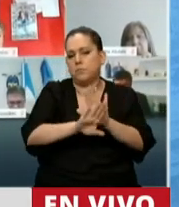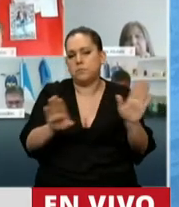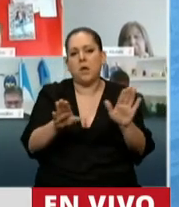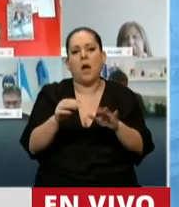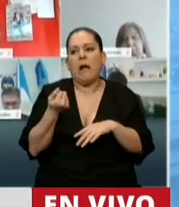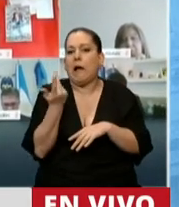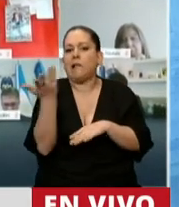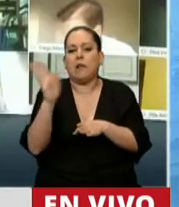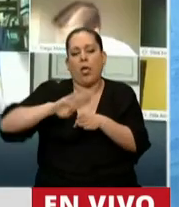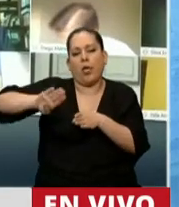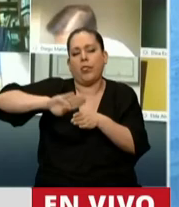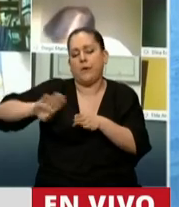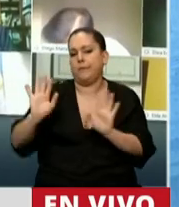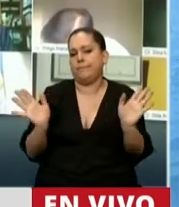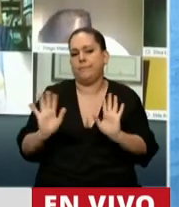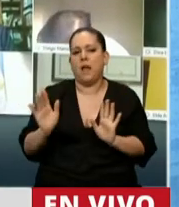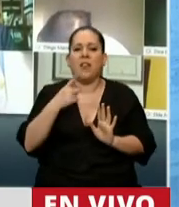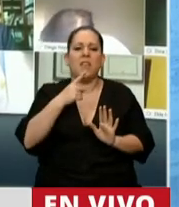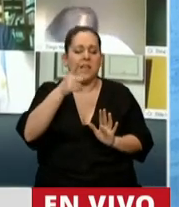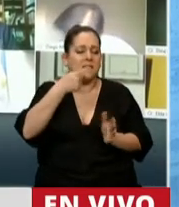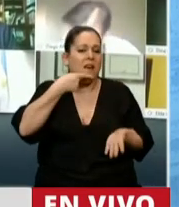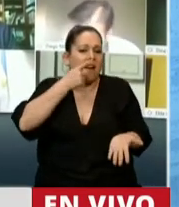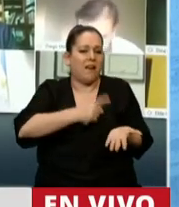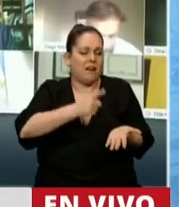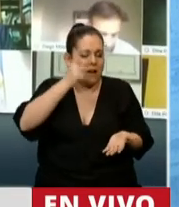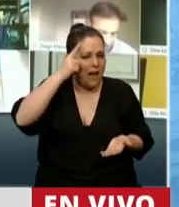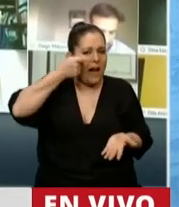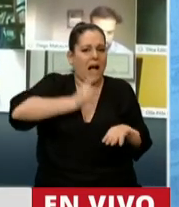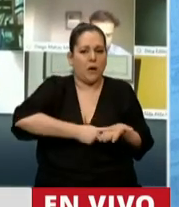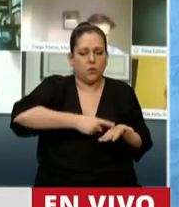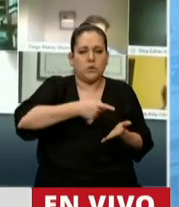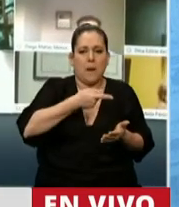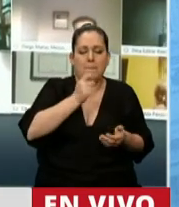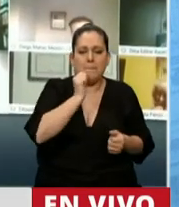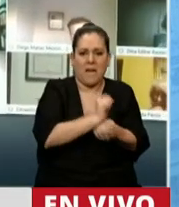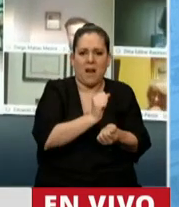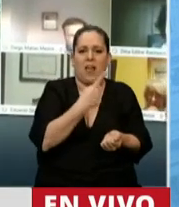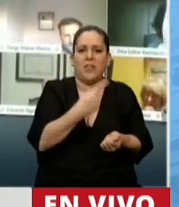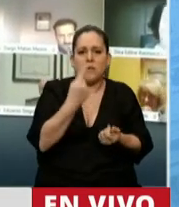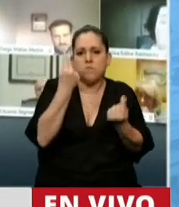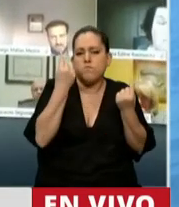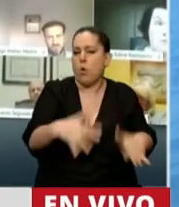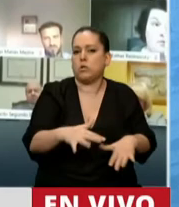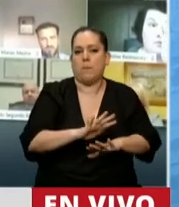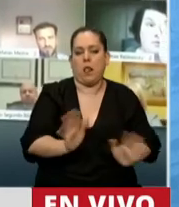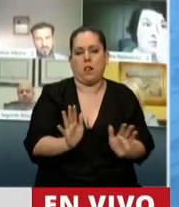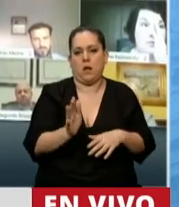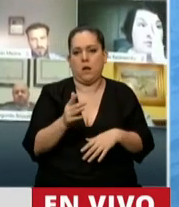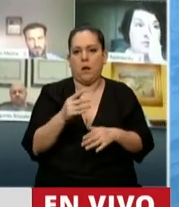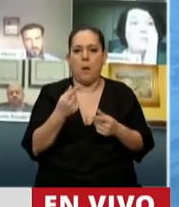la deuda, porque hay algunos números, dicen algunos, en la causa penal y otros números en el concurso. Es mucha plata. Y así fuese, poca no corresponde.